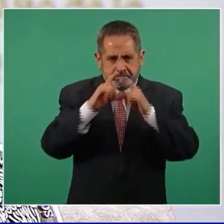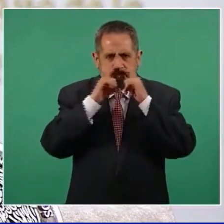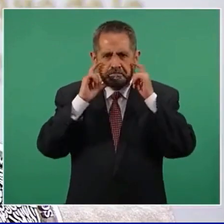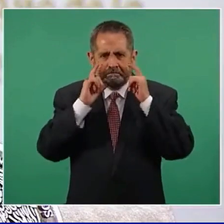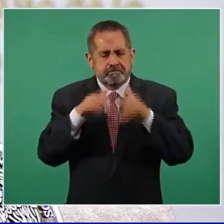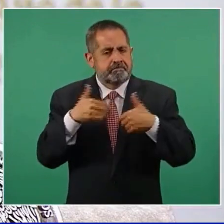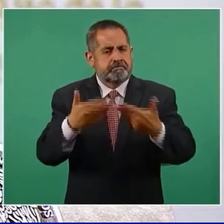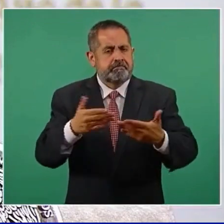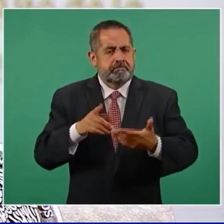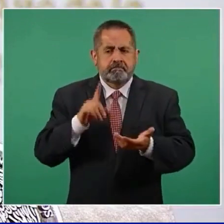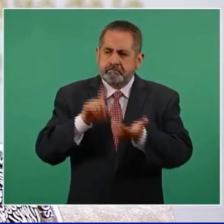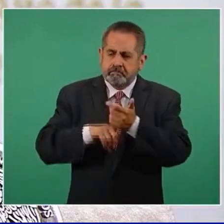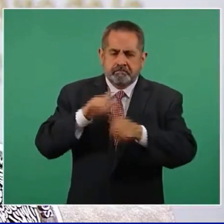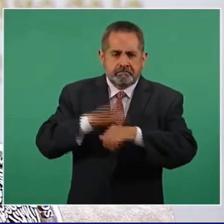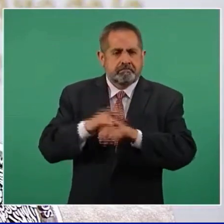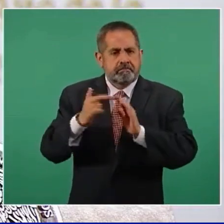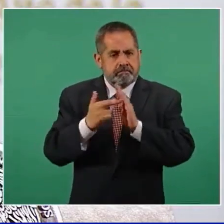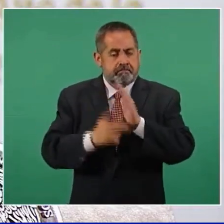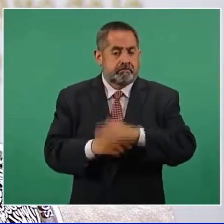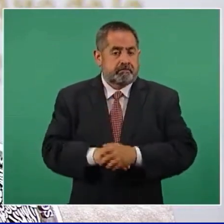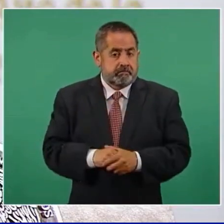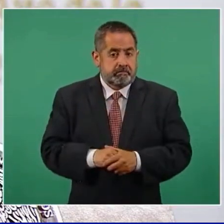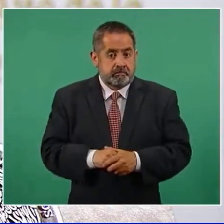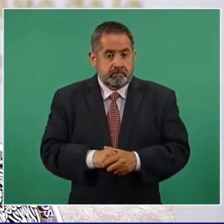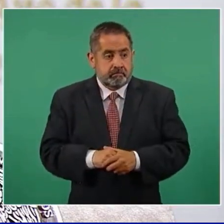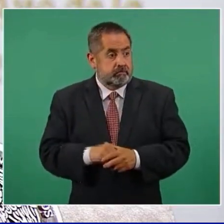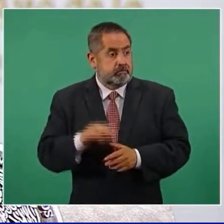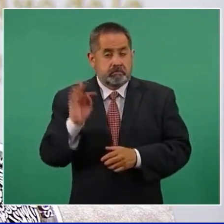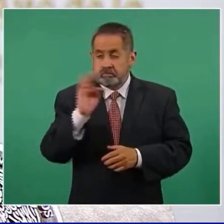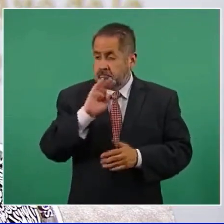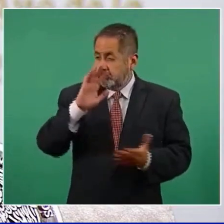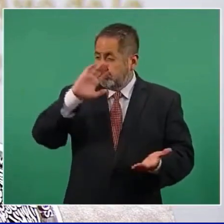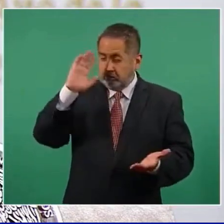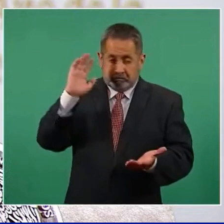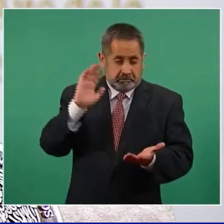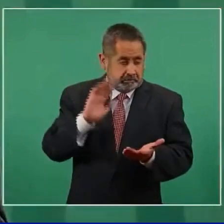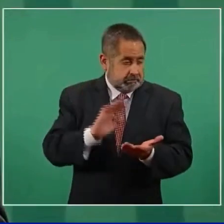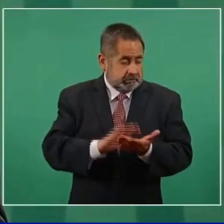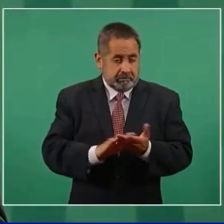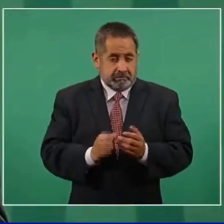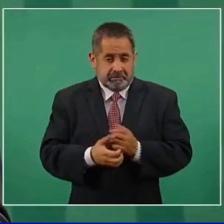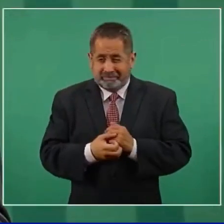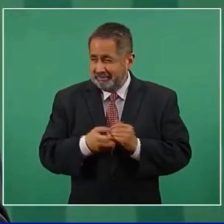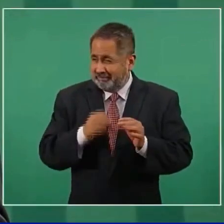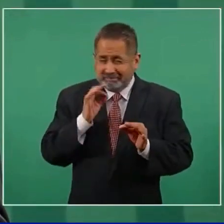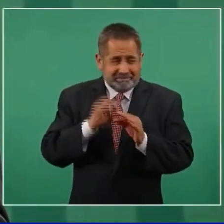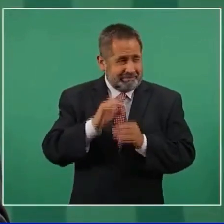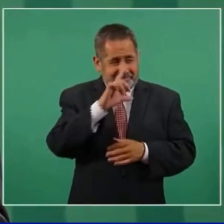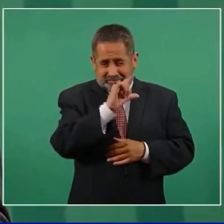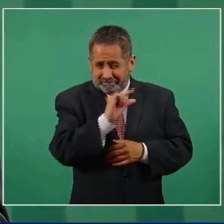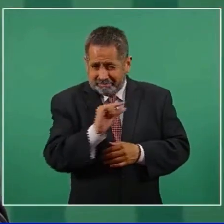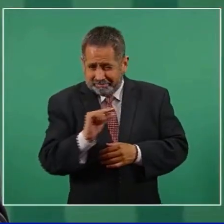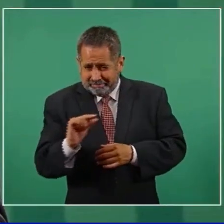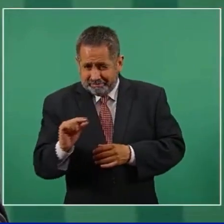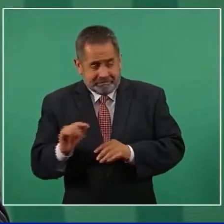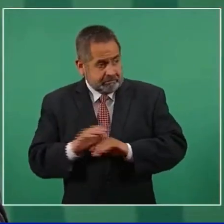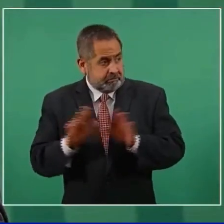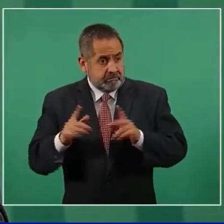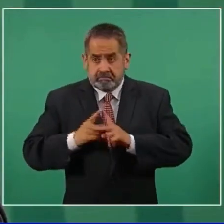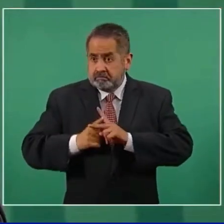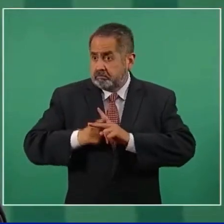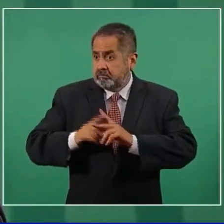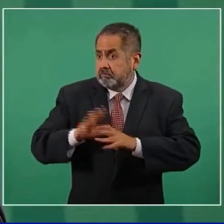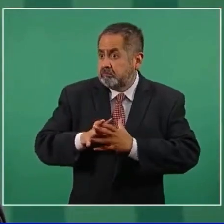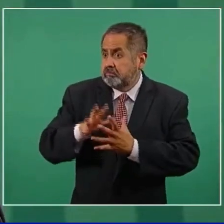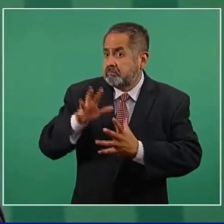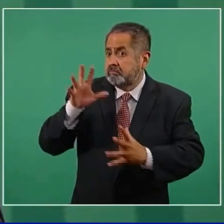por supuesto las demás medidas. Finalmente, cuando tengamos una reducción muy sostenida de la epidemia y una proporción